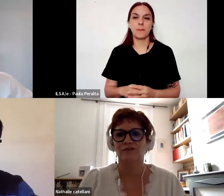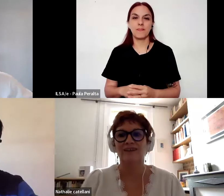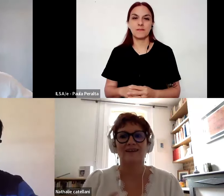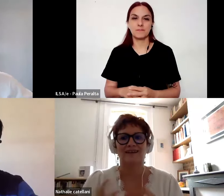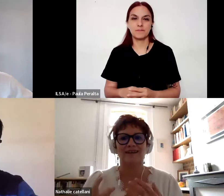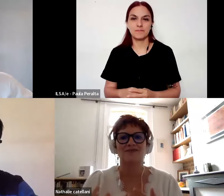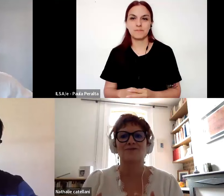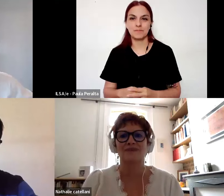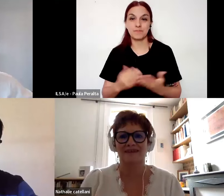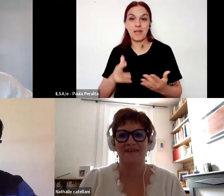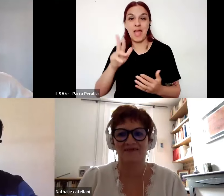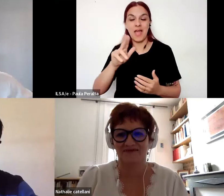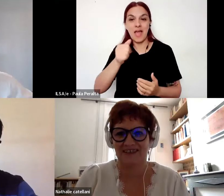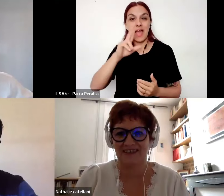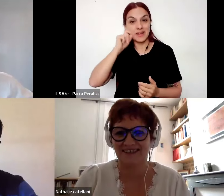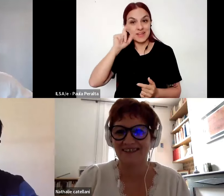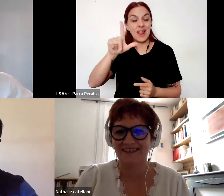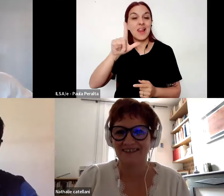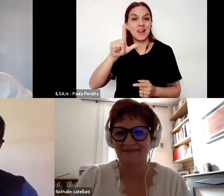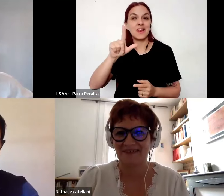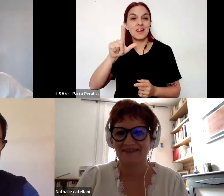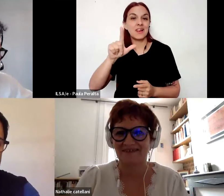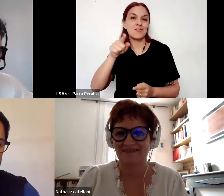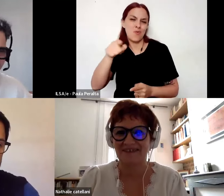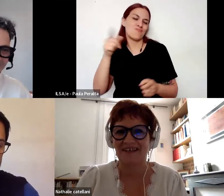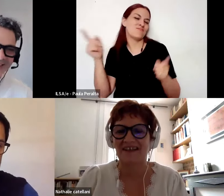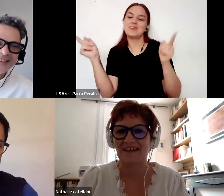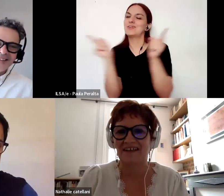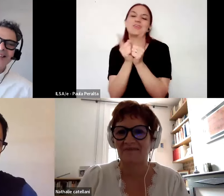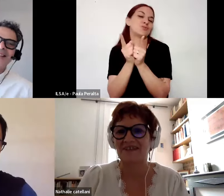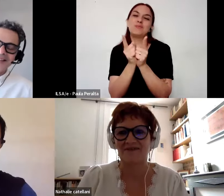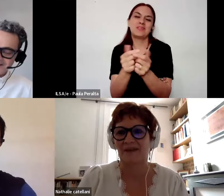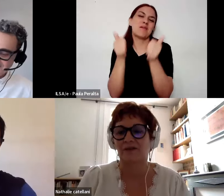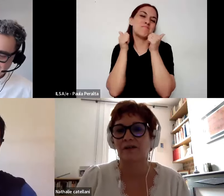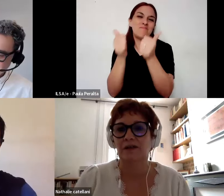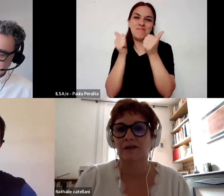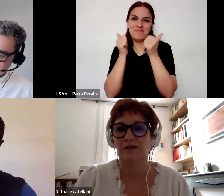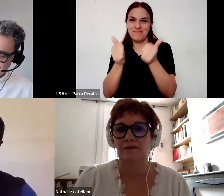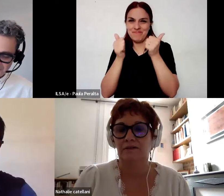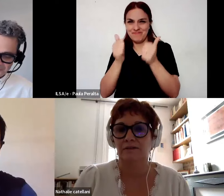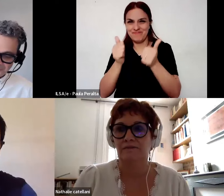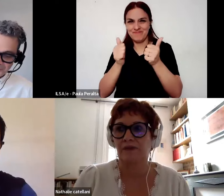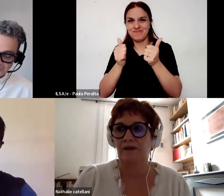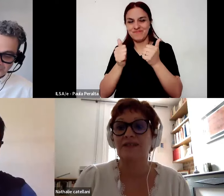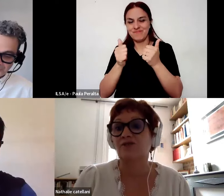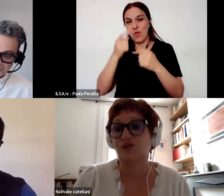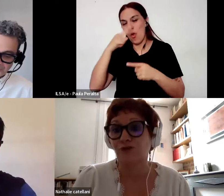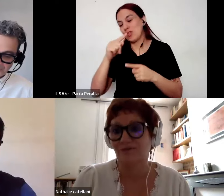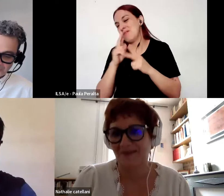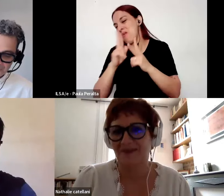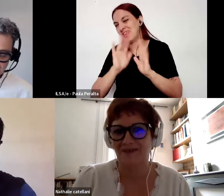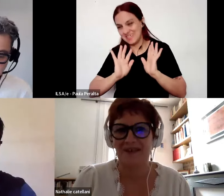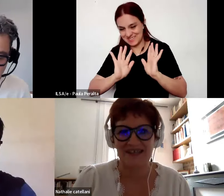ariel que que que has resumido absolutamente y muy bien con tu última toma de palabra